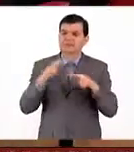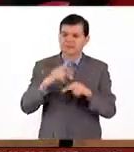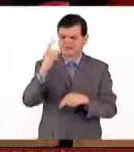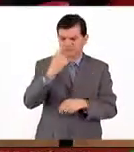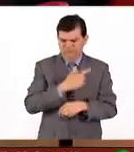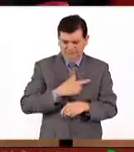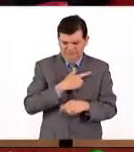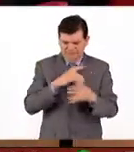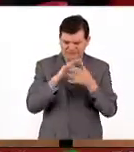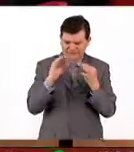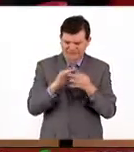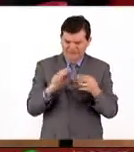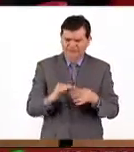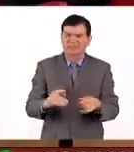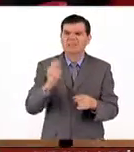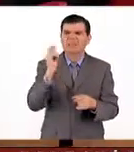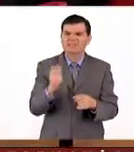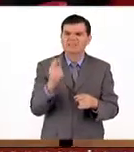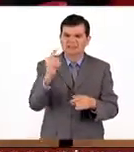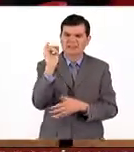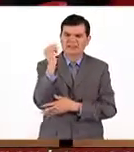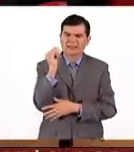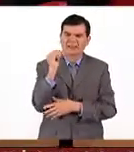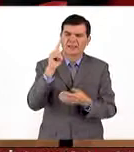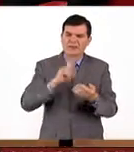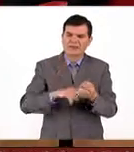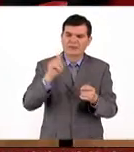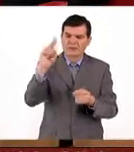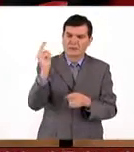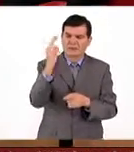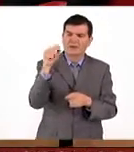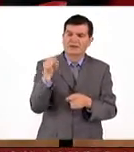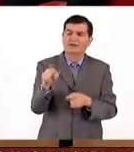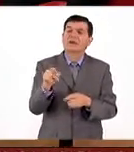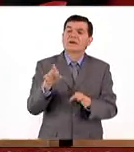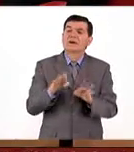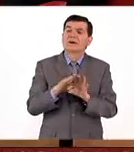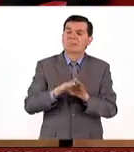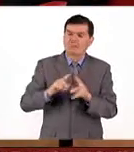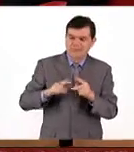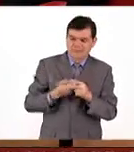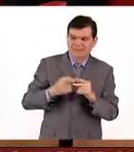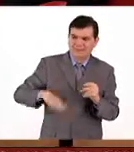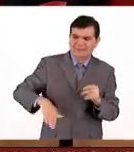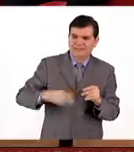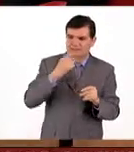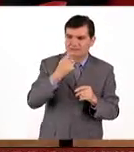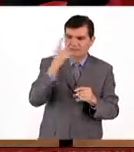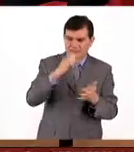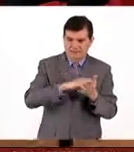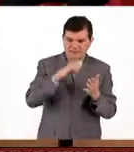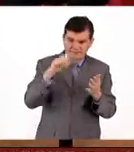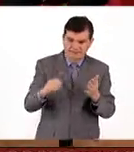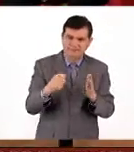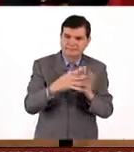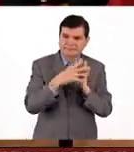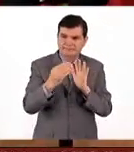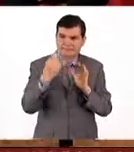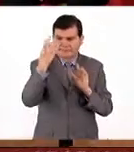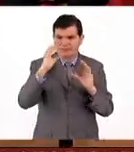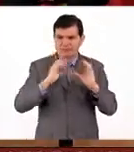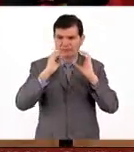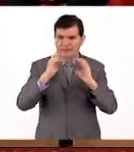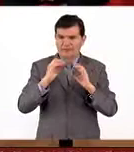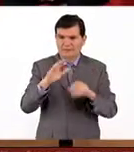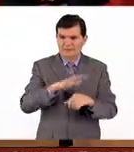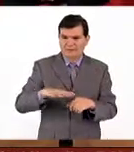gustaría que también nos hablara de lo que ha sido este jardín botánico de la UNAM, que como decíamos en un principio, es un ejemplo de conservación